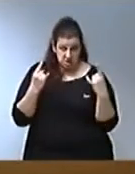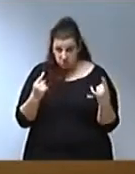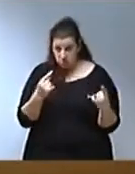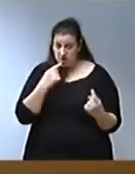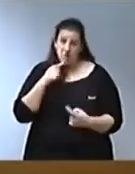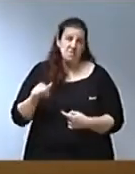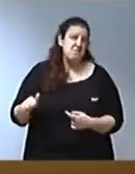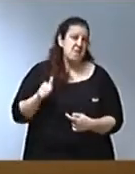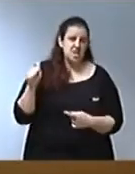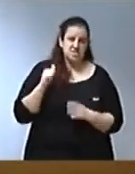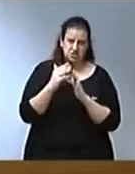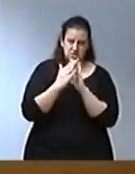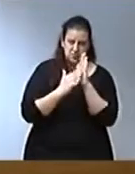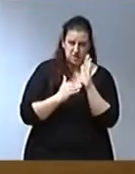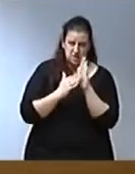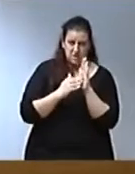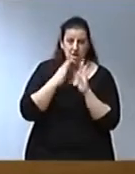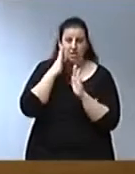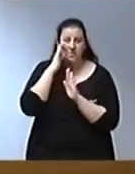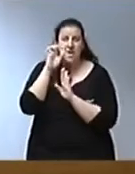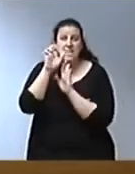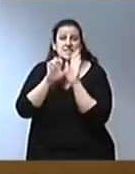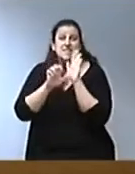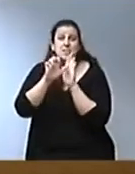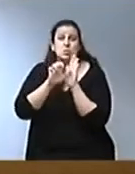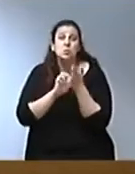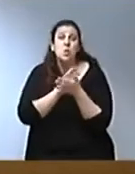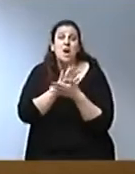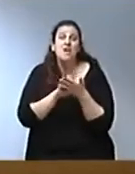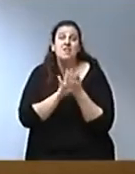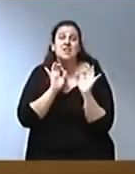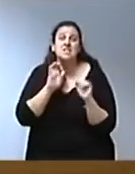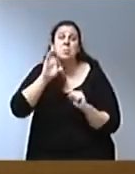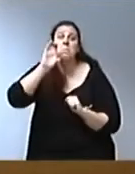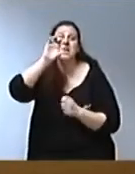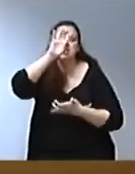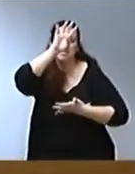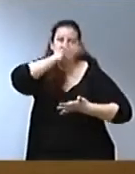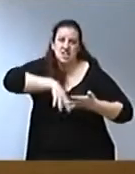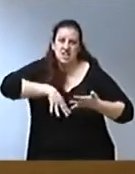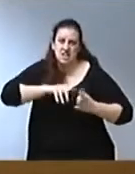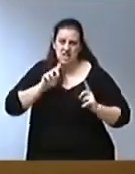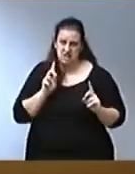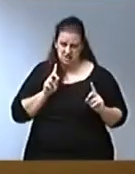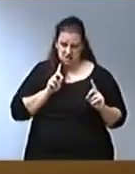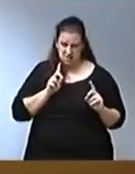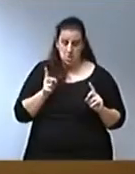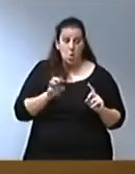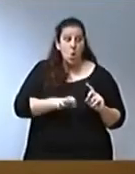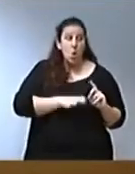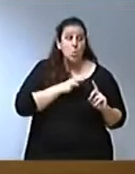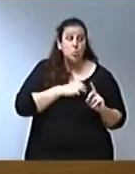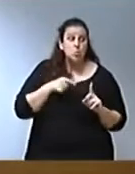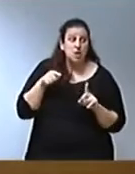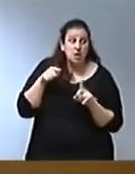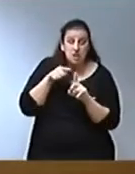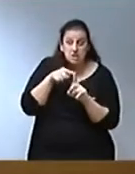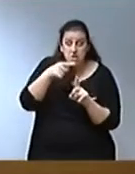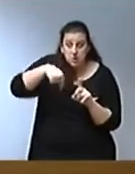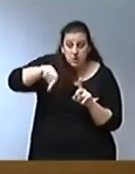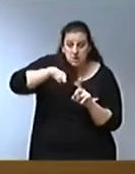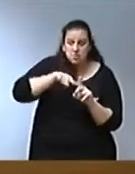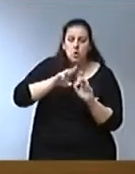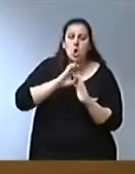estatutos hablan de los países catalanes abiertamente, cuando ustedes su objetivo es acabar con la